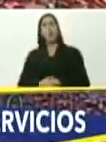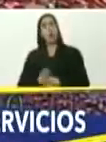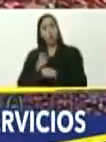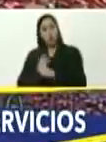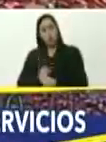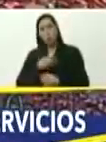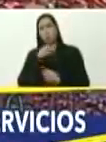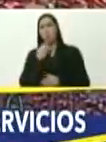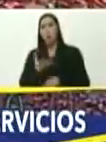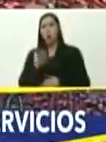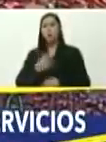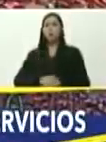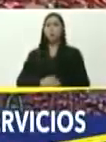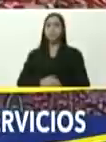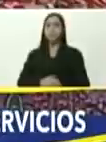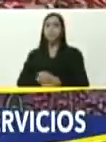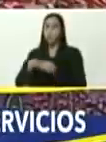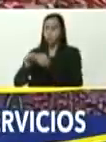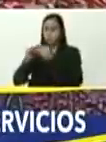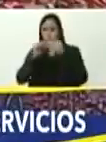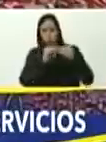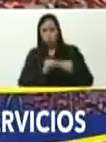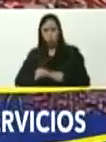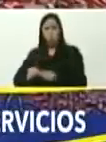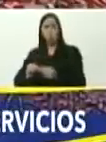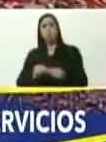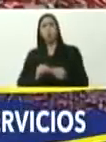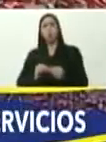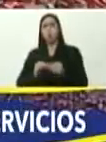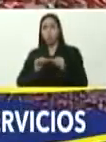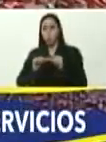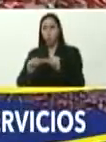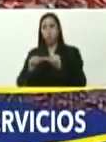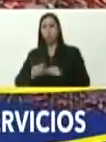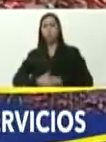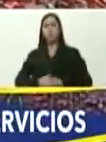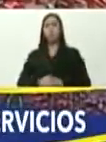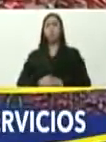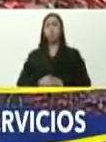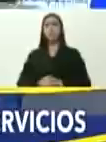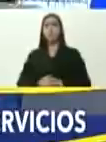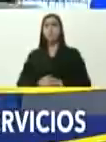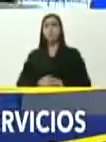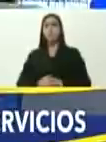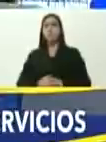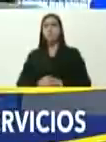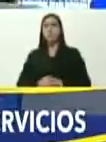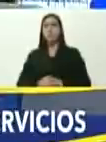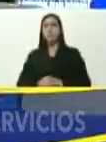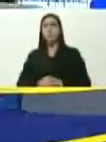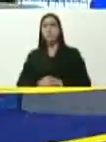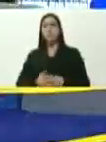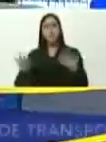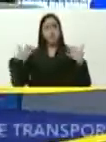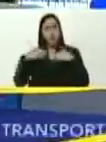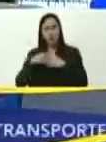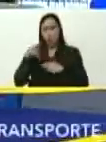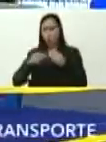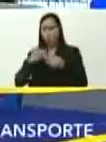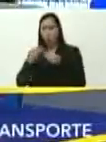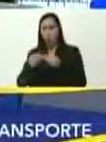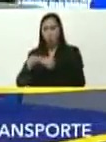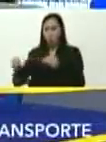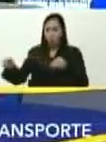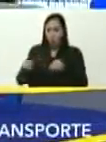combinando la recuperación, el mantenimiento correctivo, la reconstrucción integral, y el